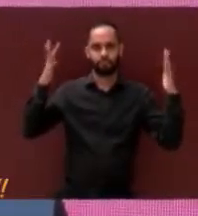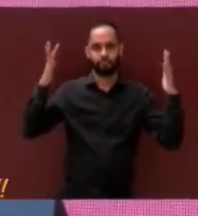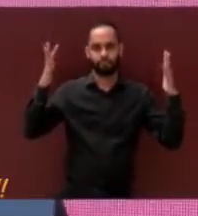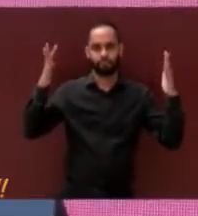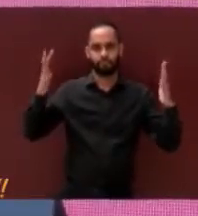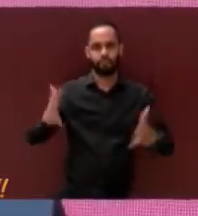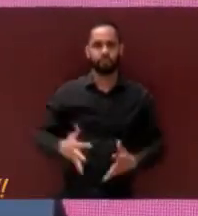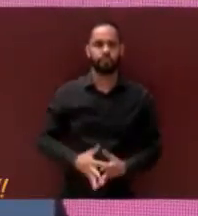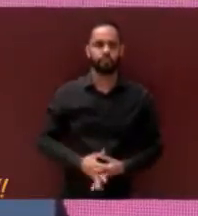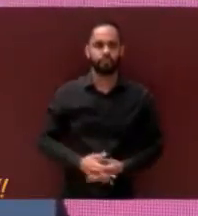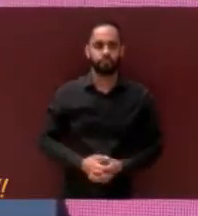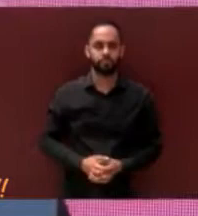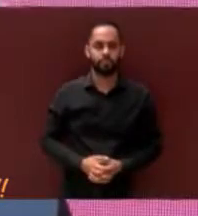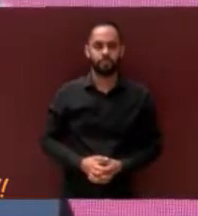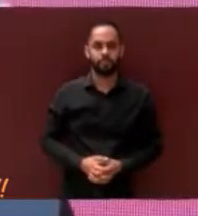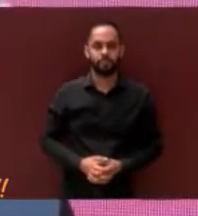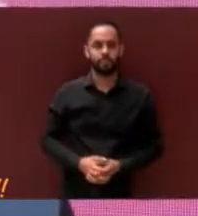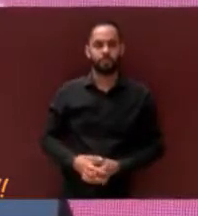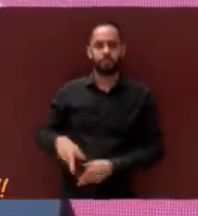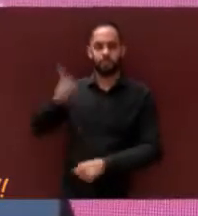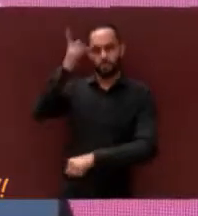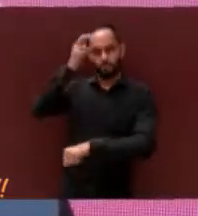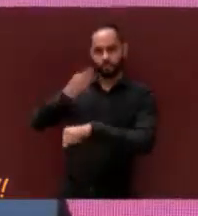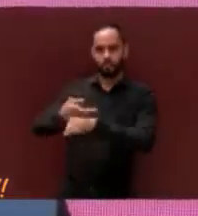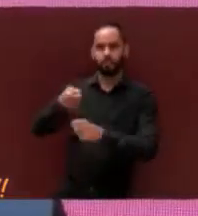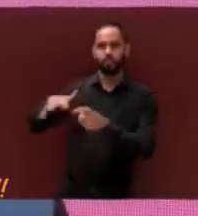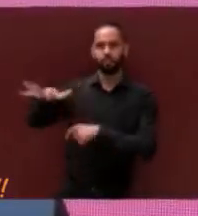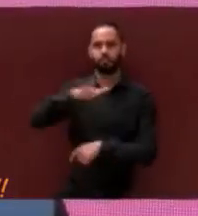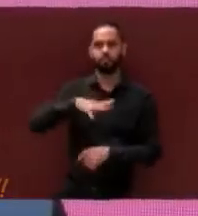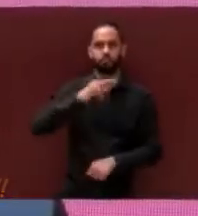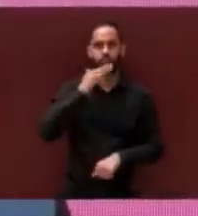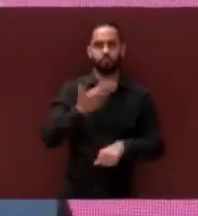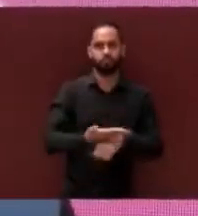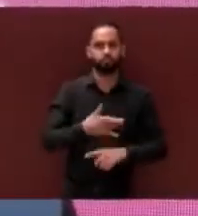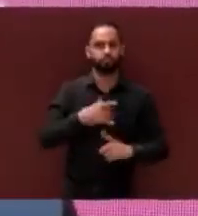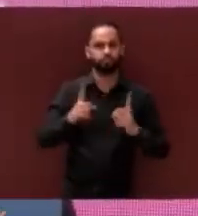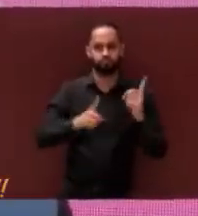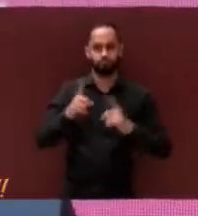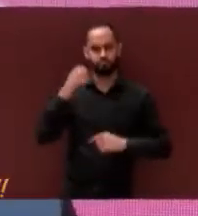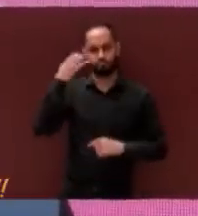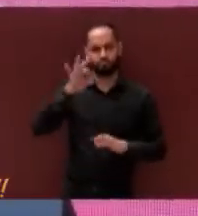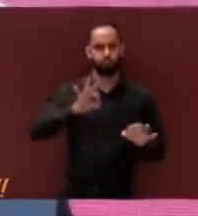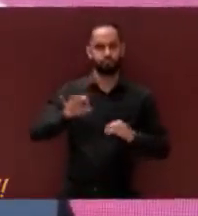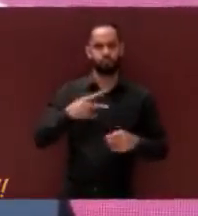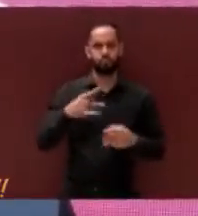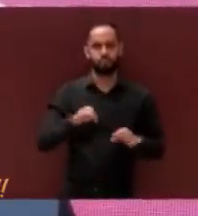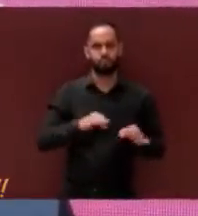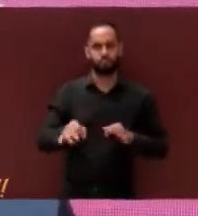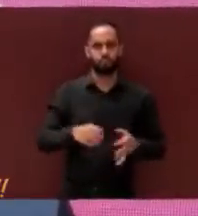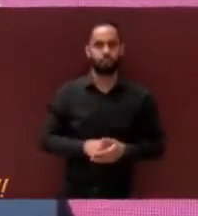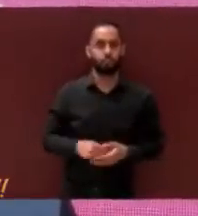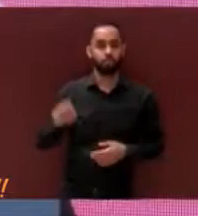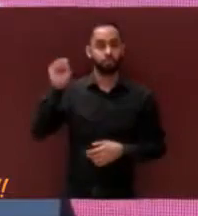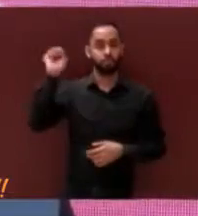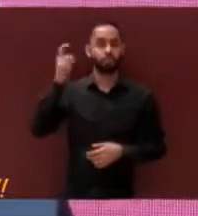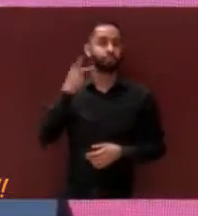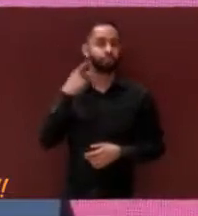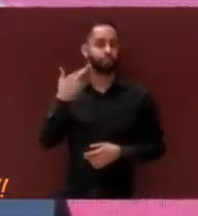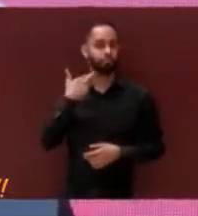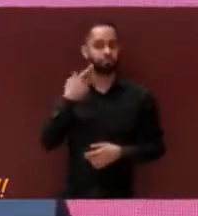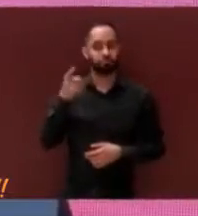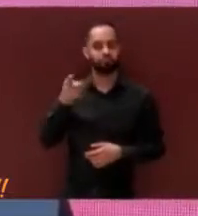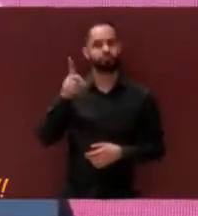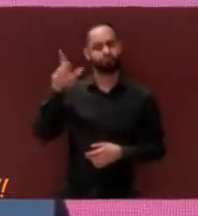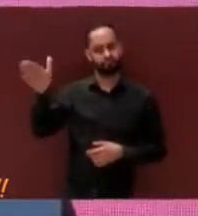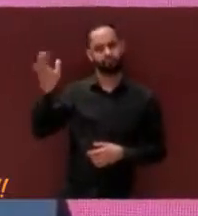La dirección de responsabilidades fue sin duda imparcial expedita en su trabajo. La sindicatura procuradora debe de